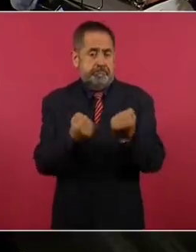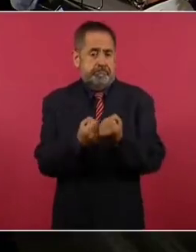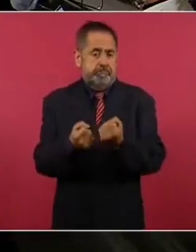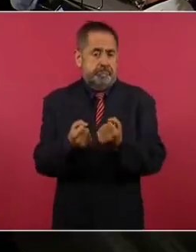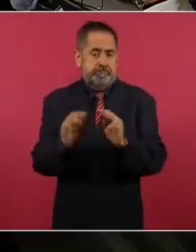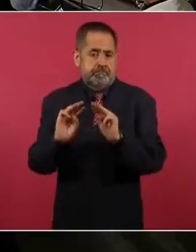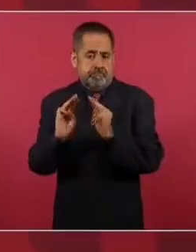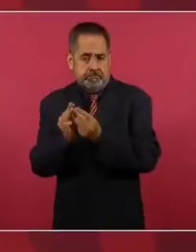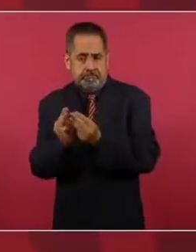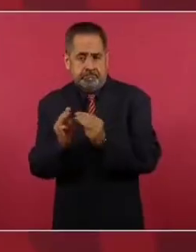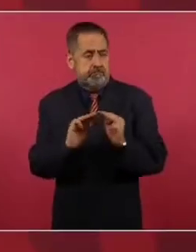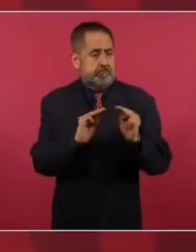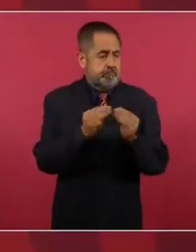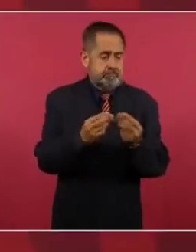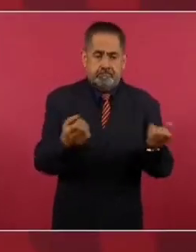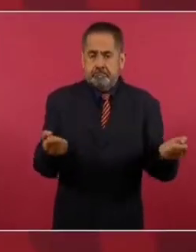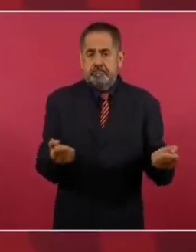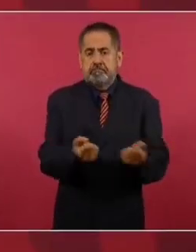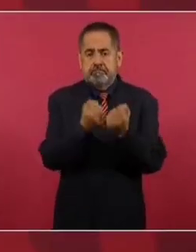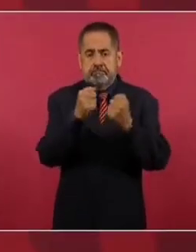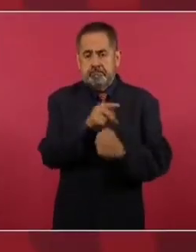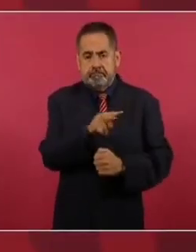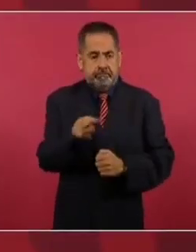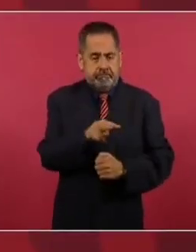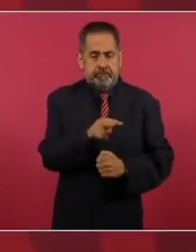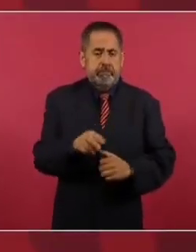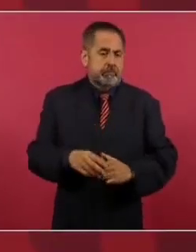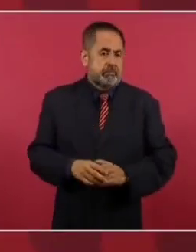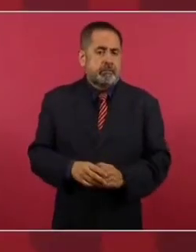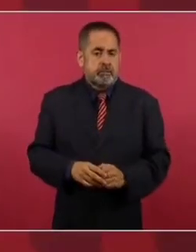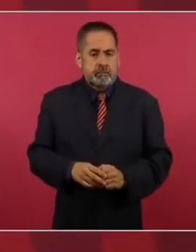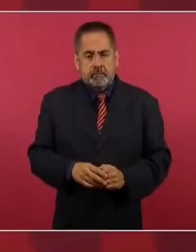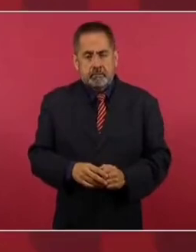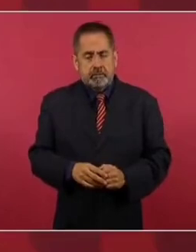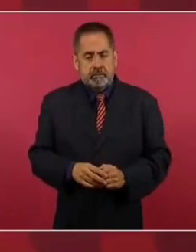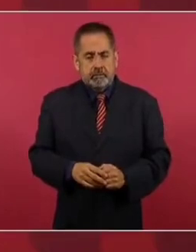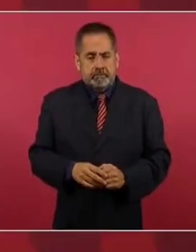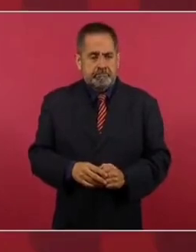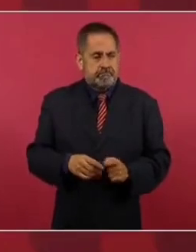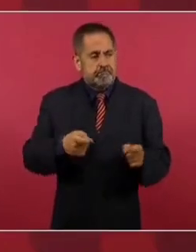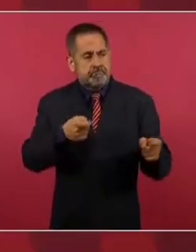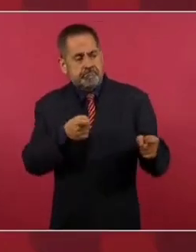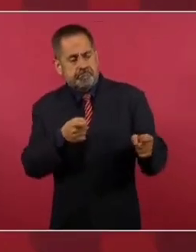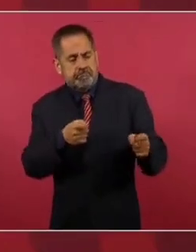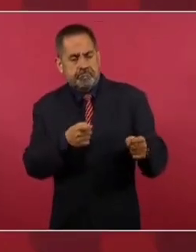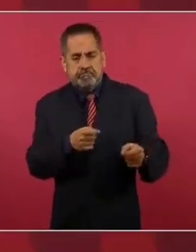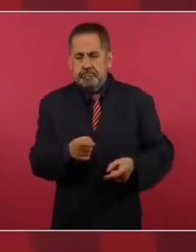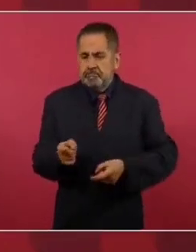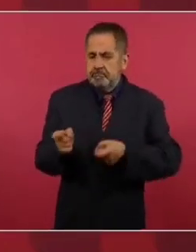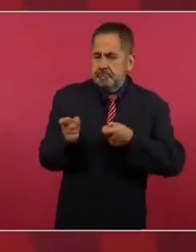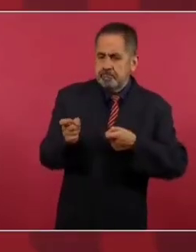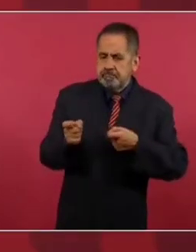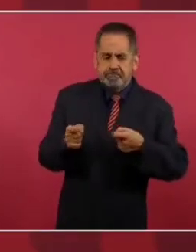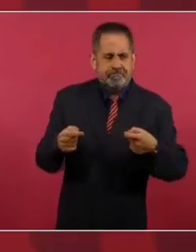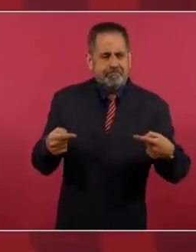delincuencia, hubo estos enfrentamientos y